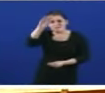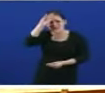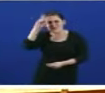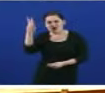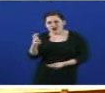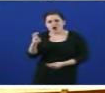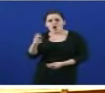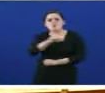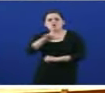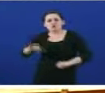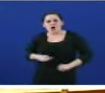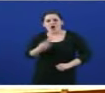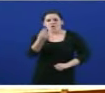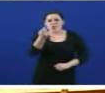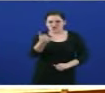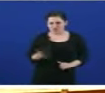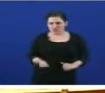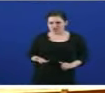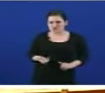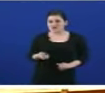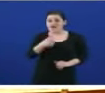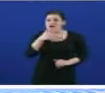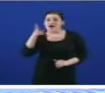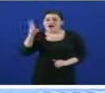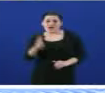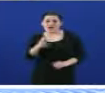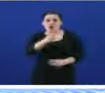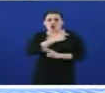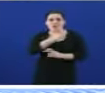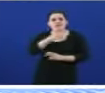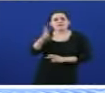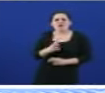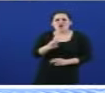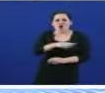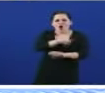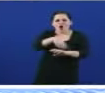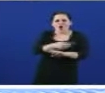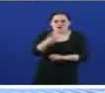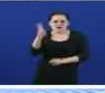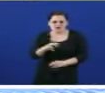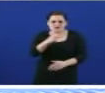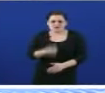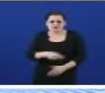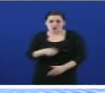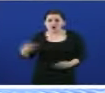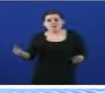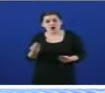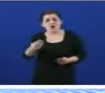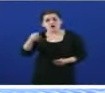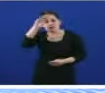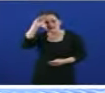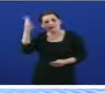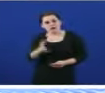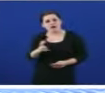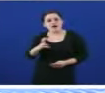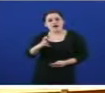No mes de maio vai estar catro días en Portugal, no mes de novembro vai estar unhas horas en Santiago. Sería bastante millor que aproveitase a